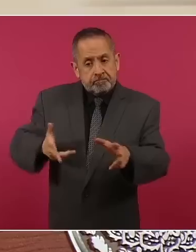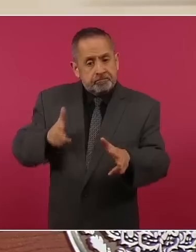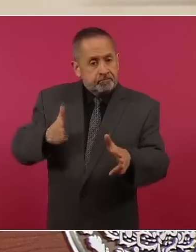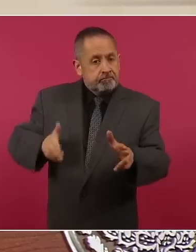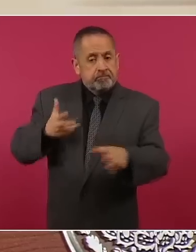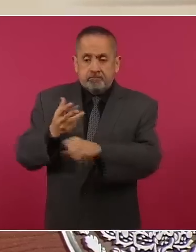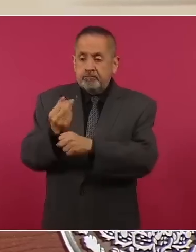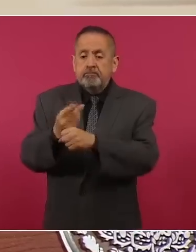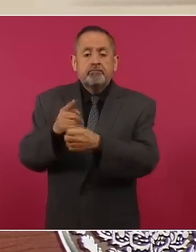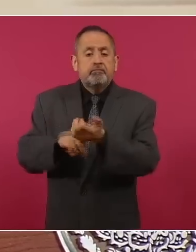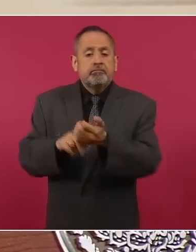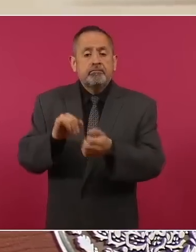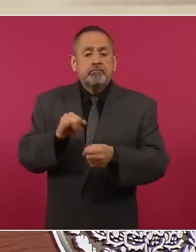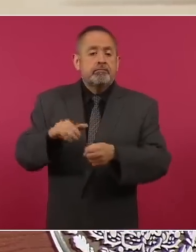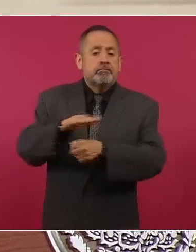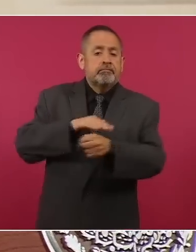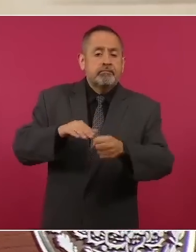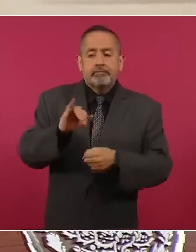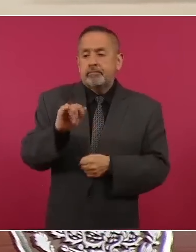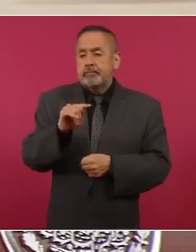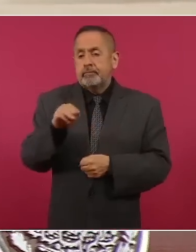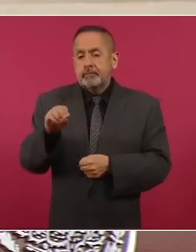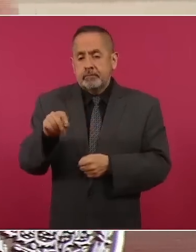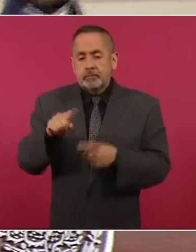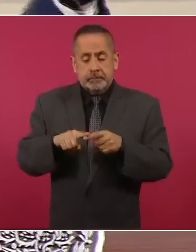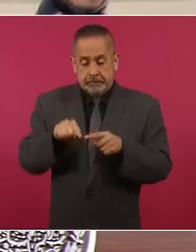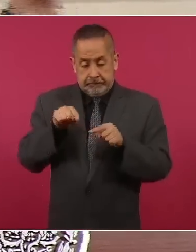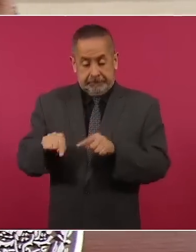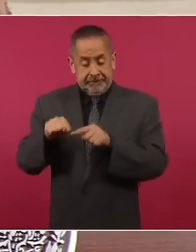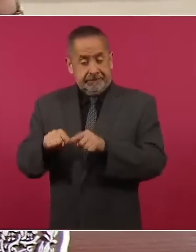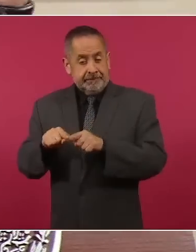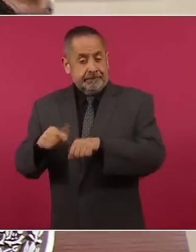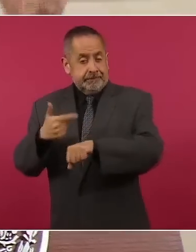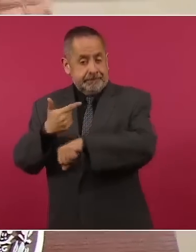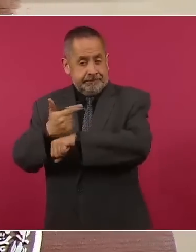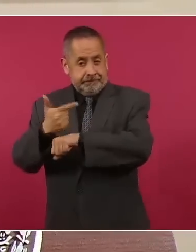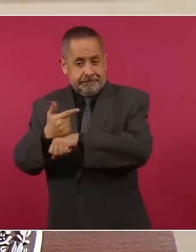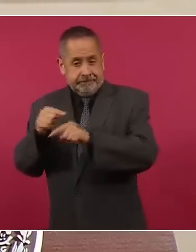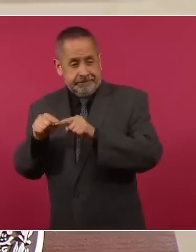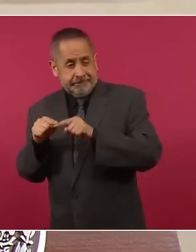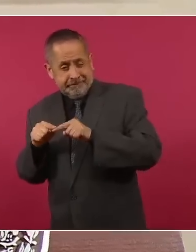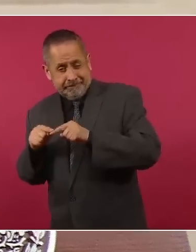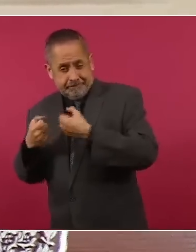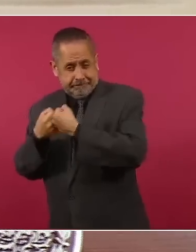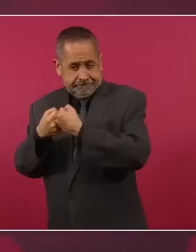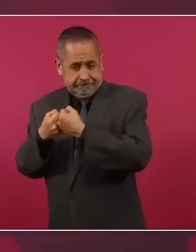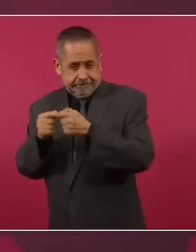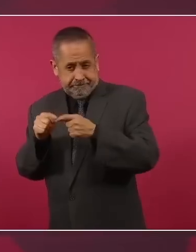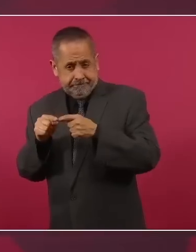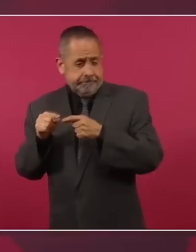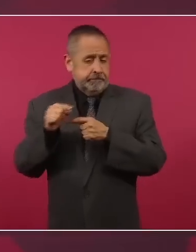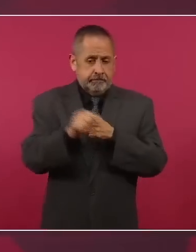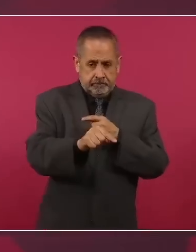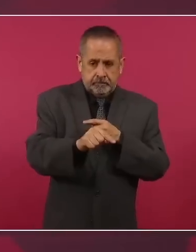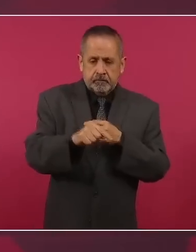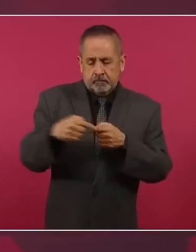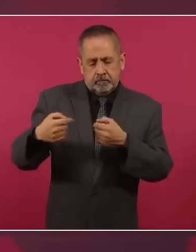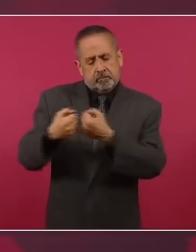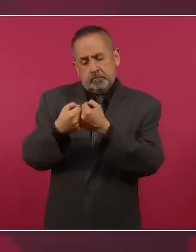Guatemala, la frontera con México,